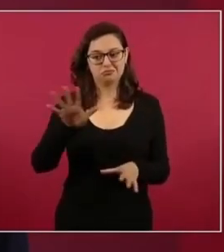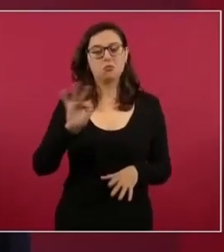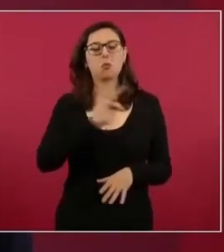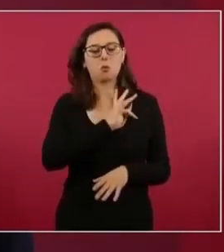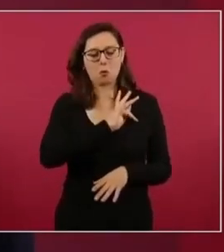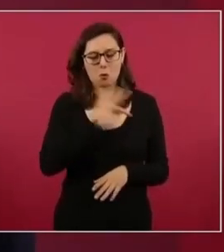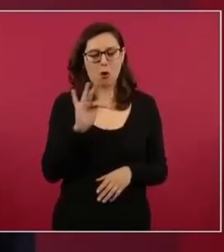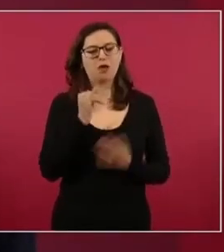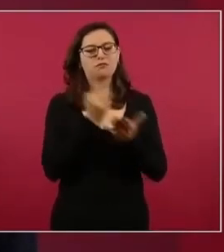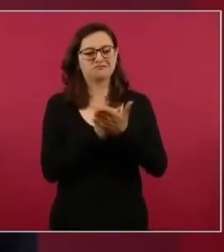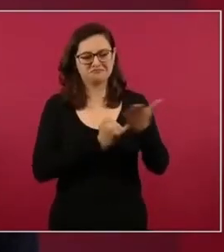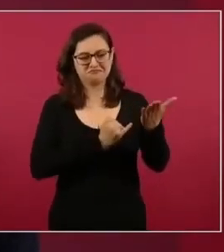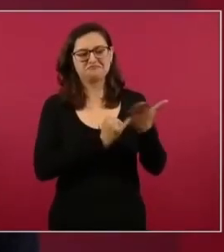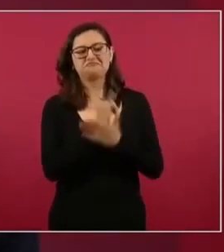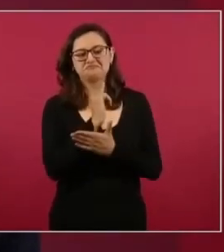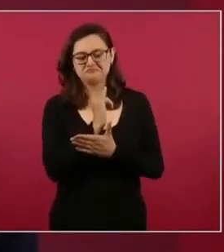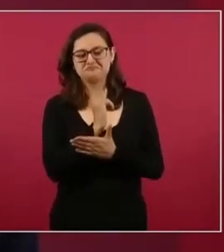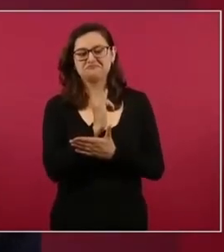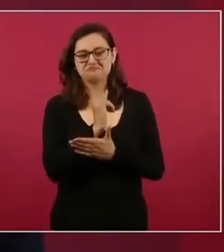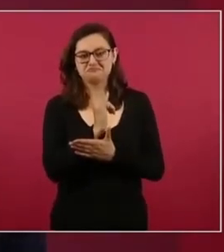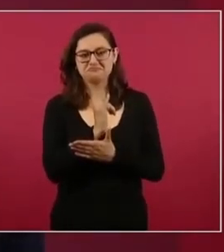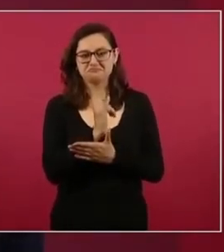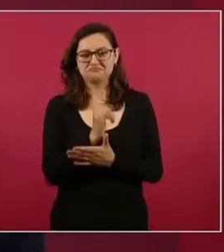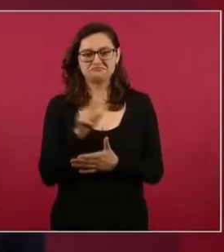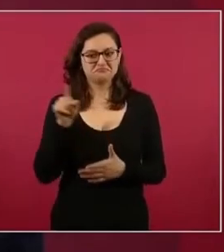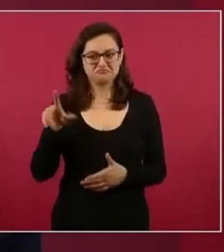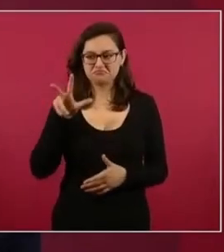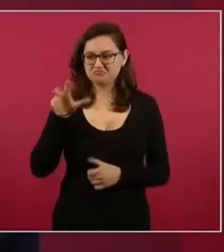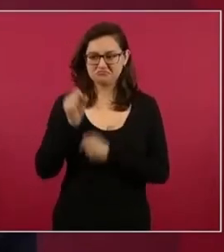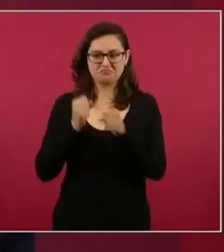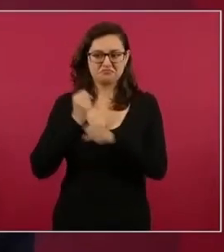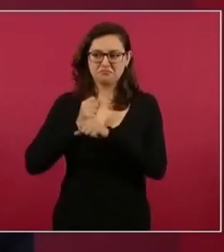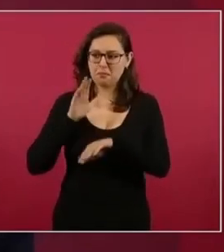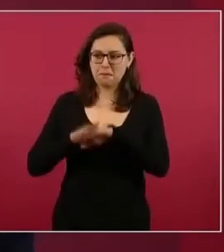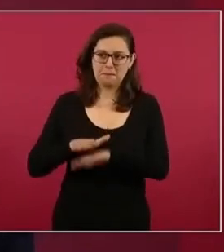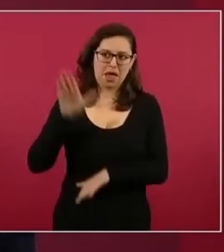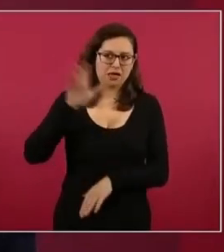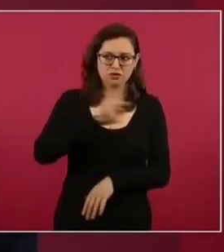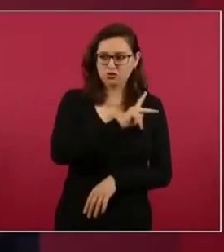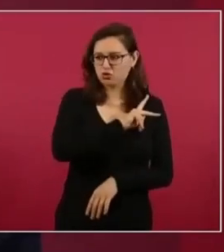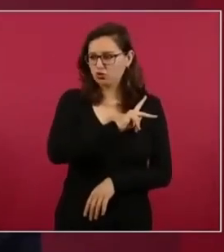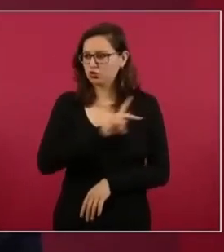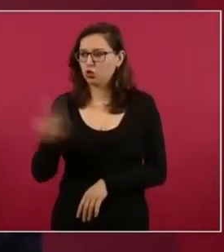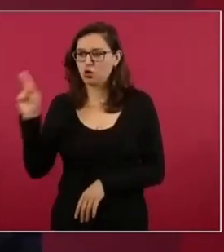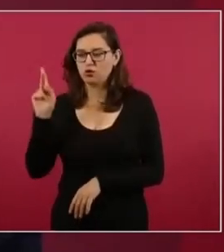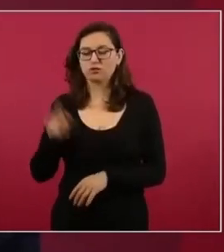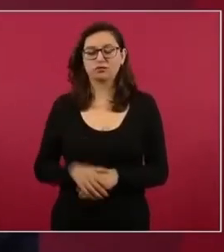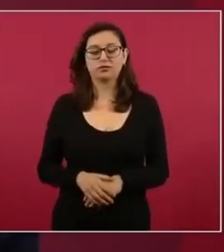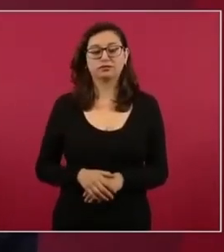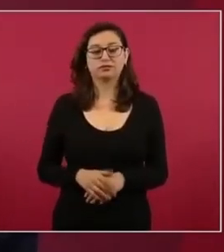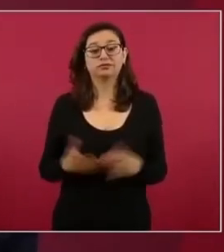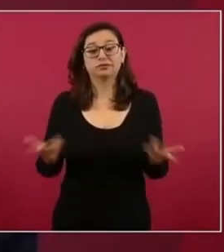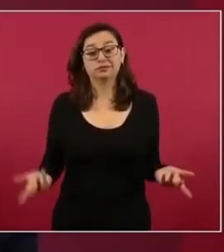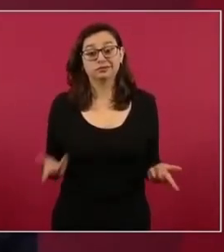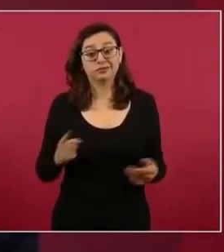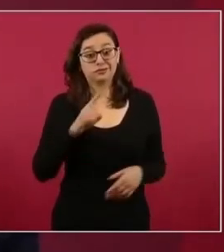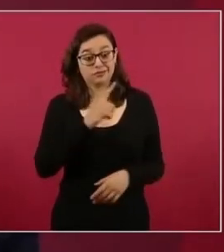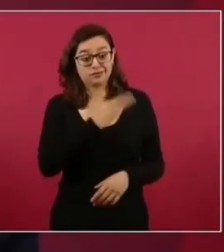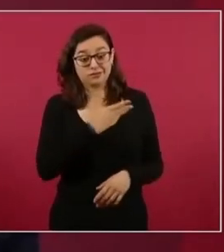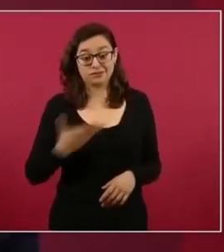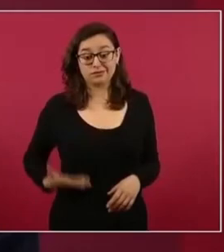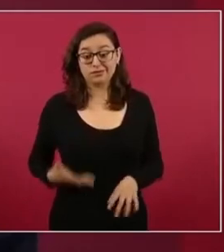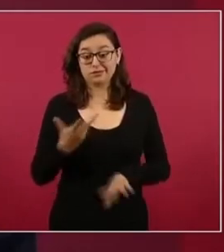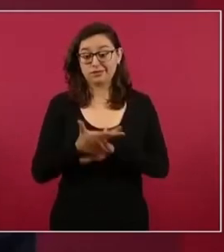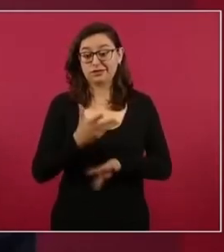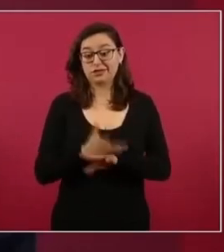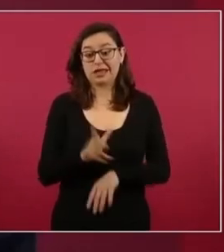decidir el pueblo es mayor de edad por eso Lincoln decía al pueblo se le puede engañar una vez